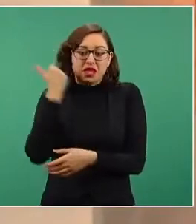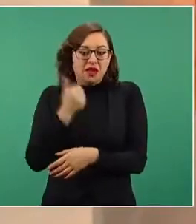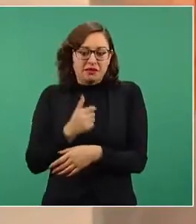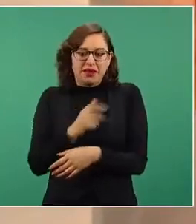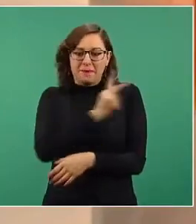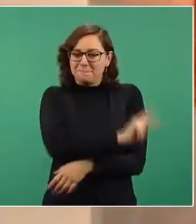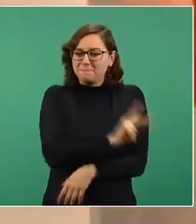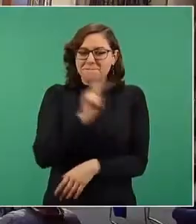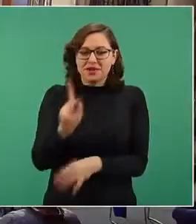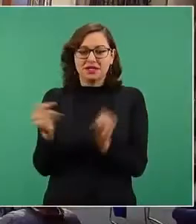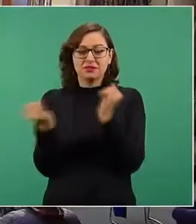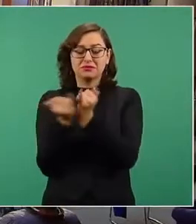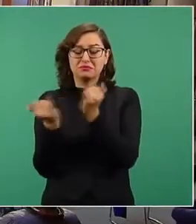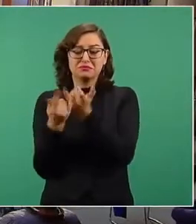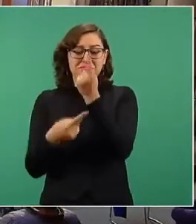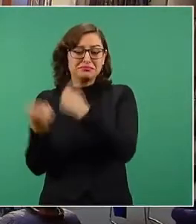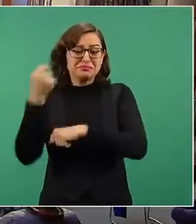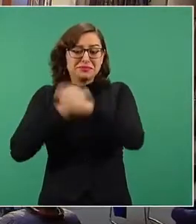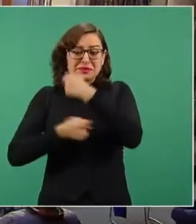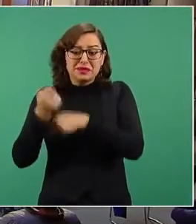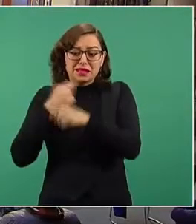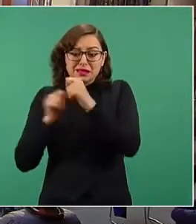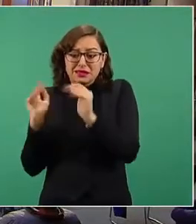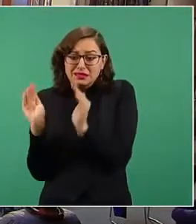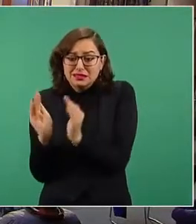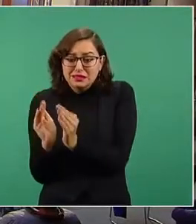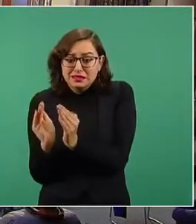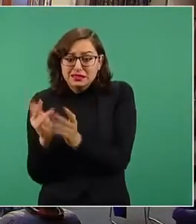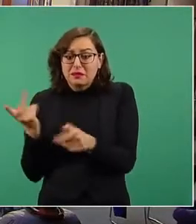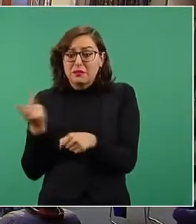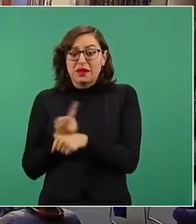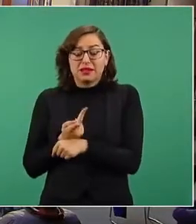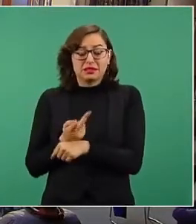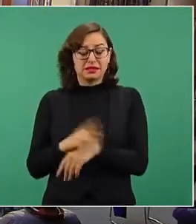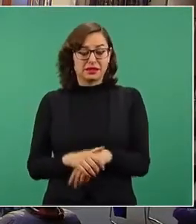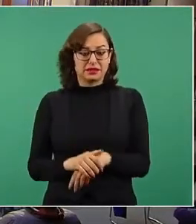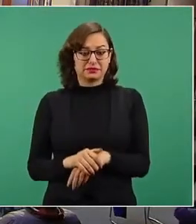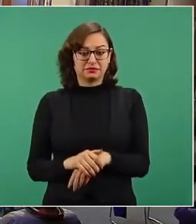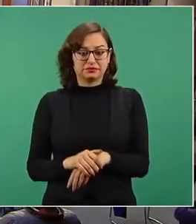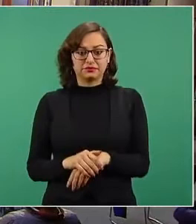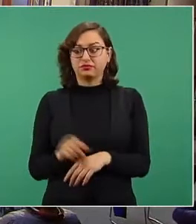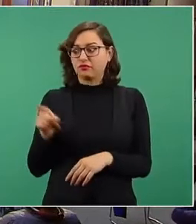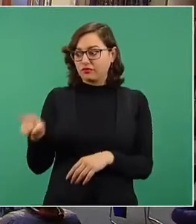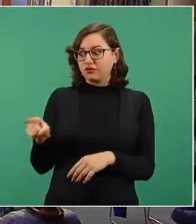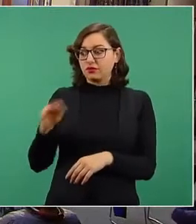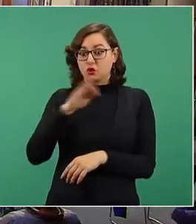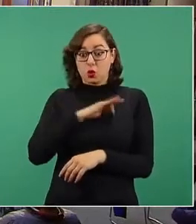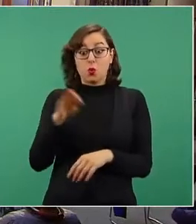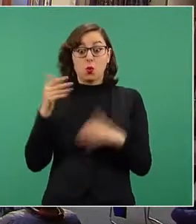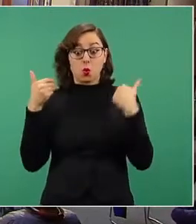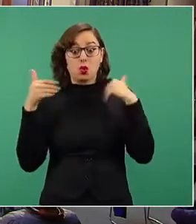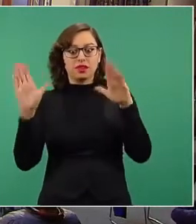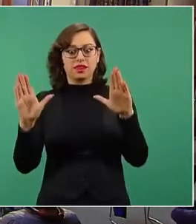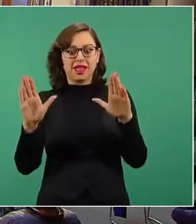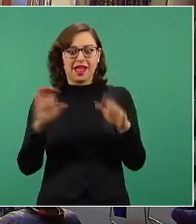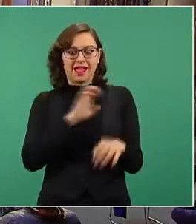abarrotes, porque además de que hay tarifas, digamos, se podrían registrar en esta tarifa, que es una tarifa